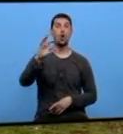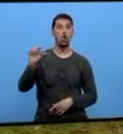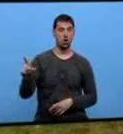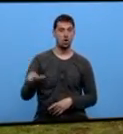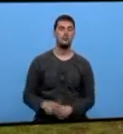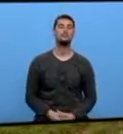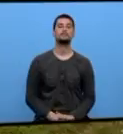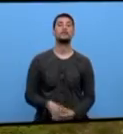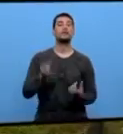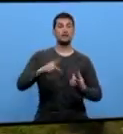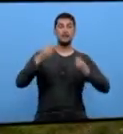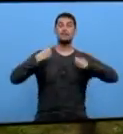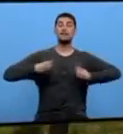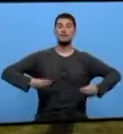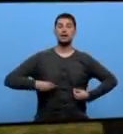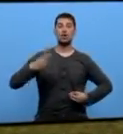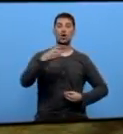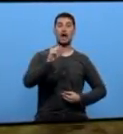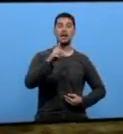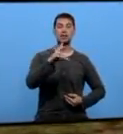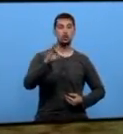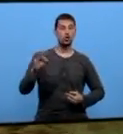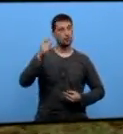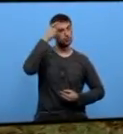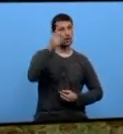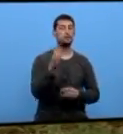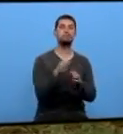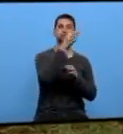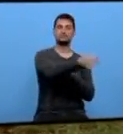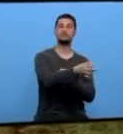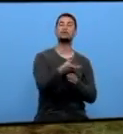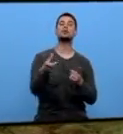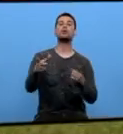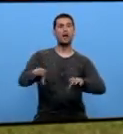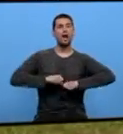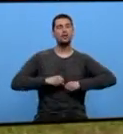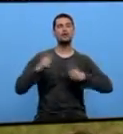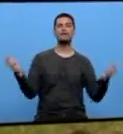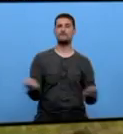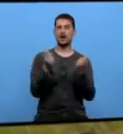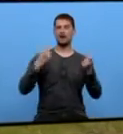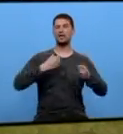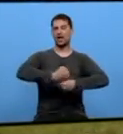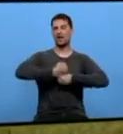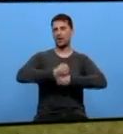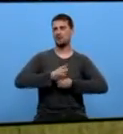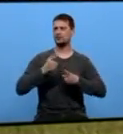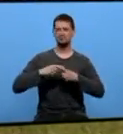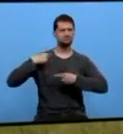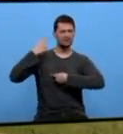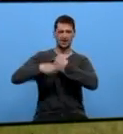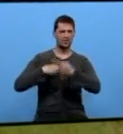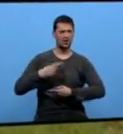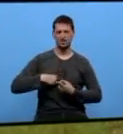A Parroquia Viveirense de Galdo acolle esta fin de semana unha das feiras equinas máis antigas de Galicia as Maulas